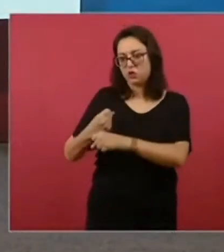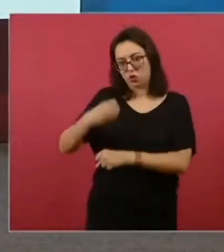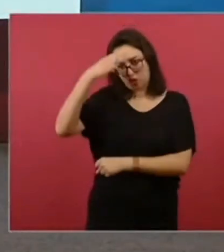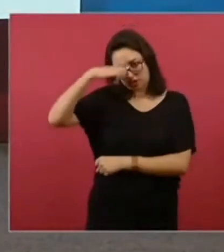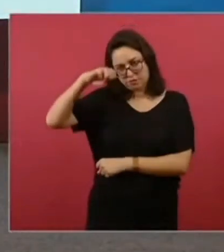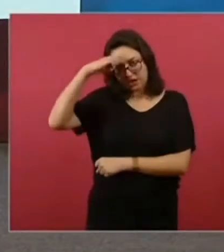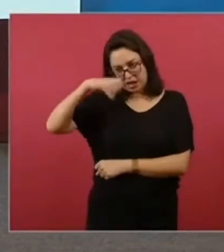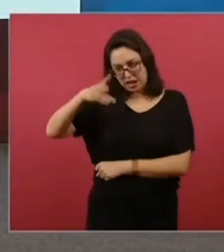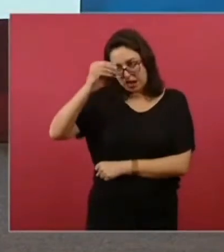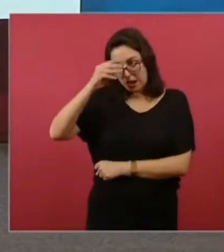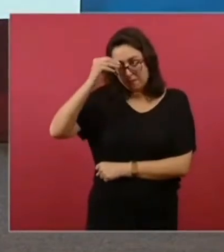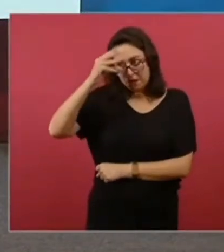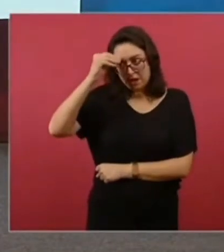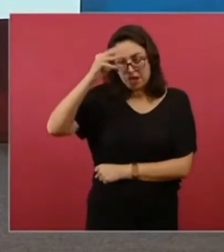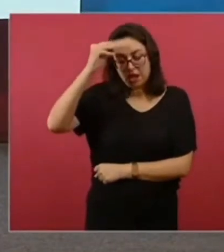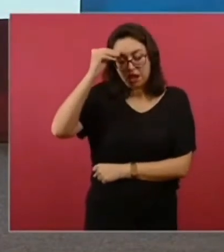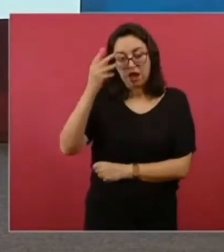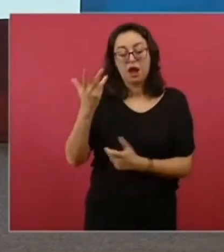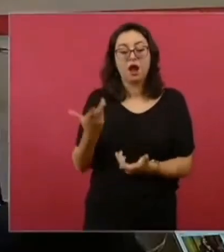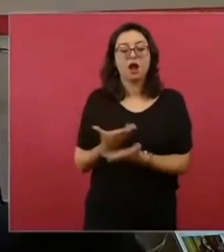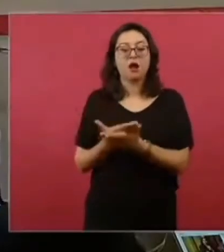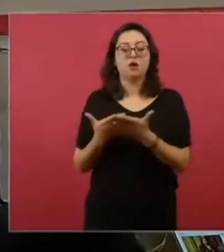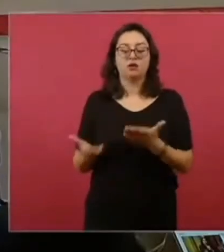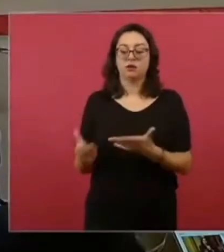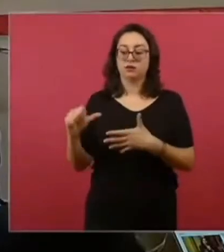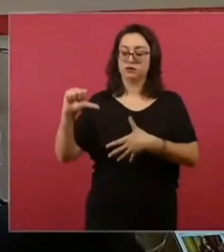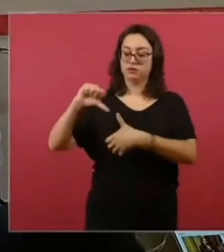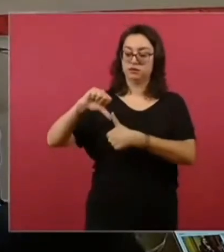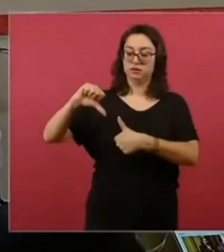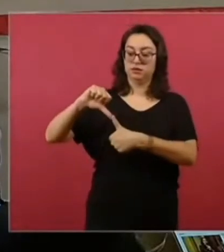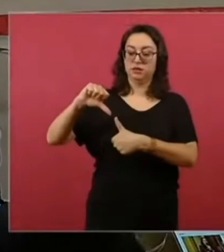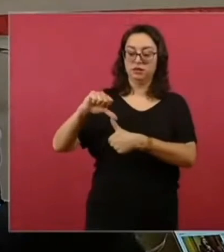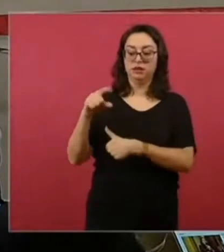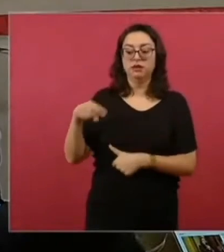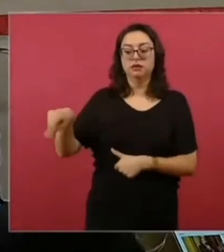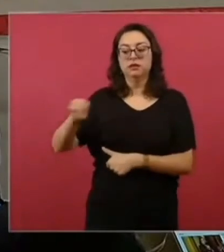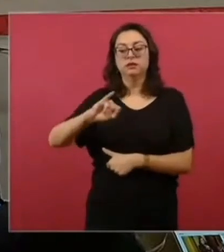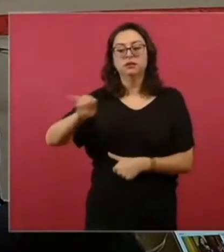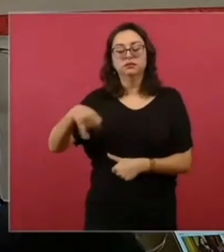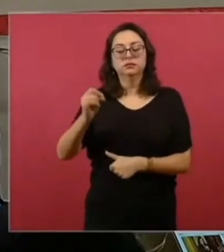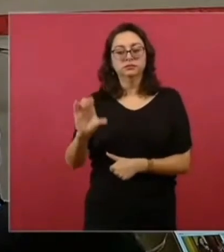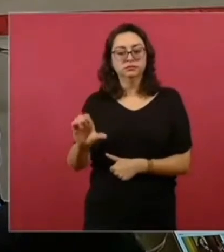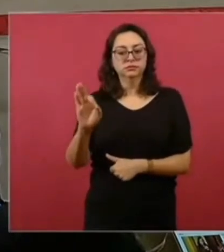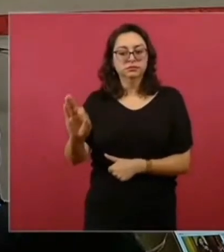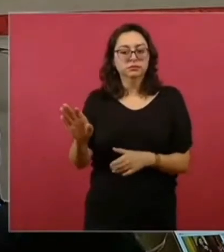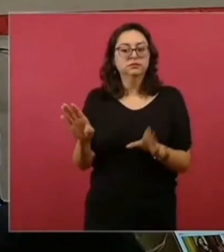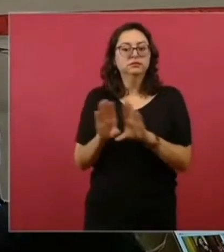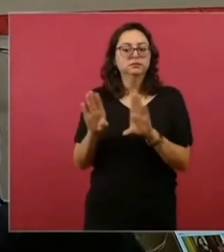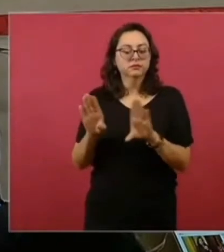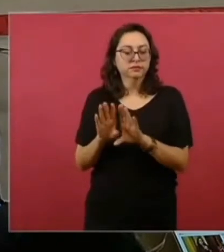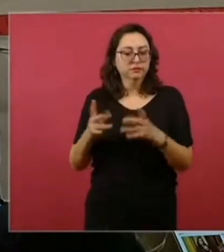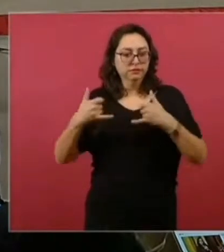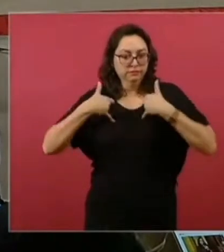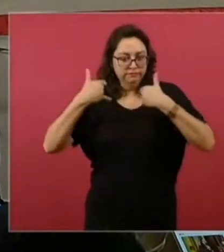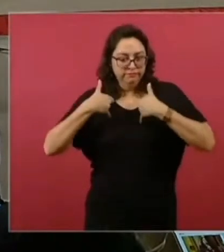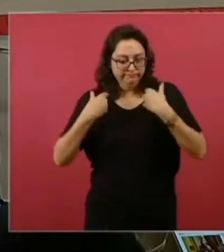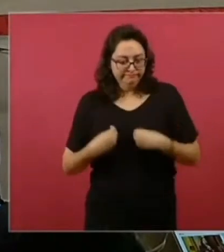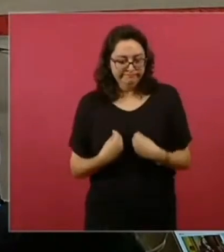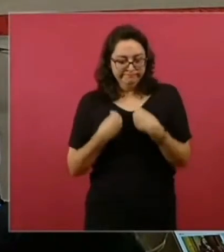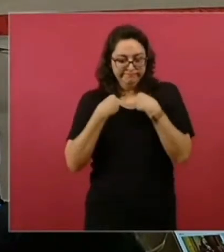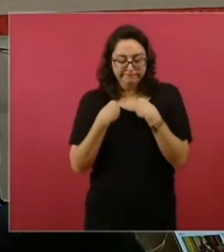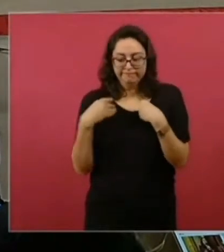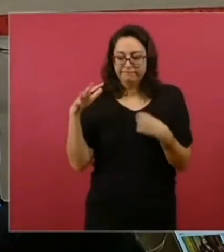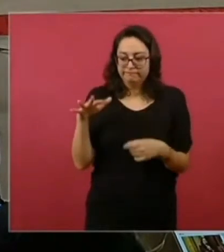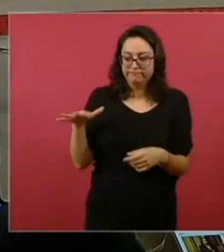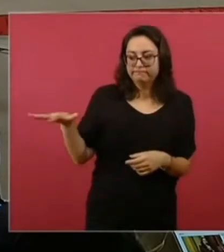Construyendo el Futuro en Centroamérica es que hay muchos jóvenes que simplemente por el hecho de vivir en cierta colonia, las empresas